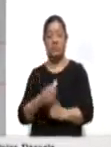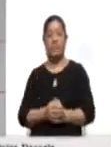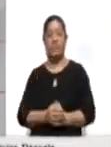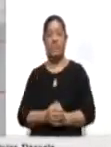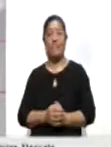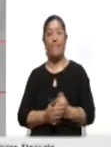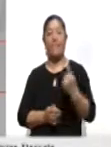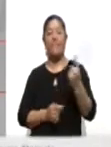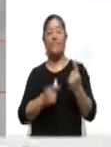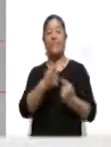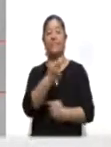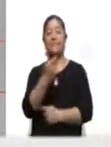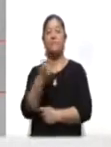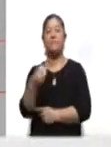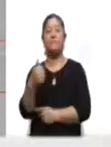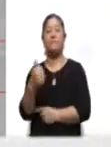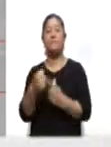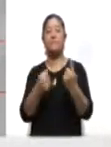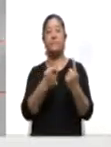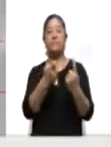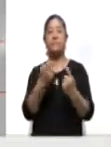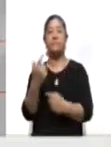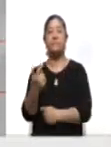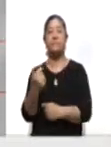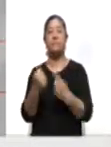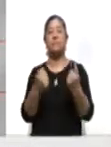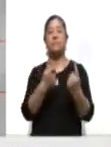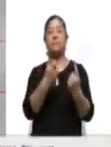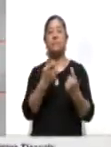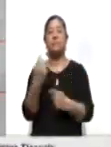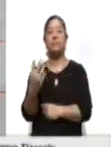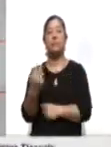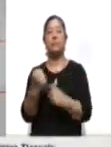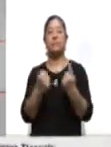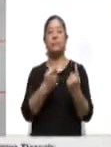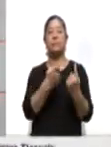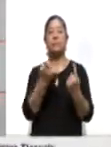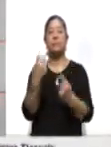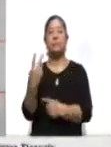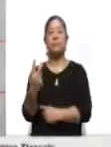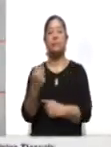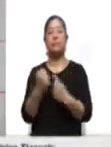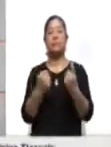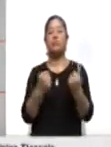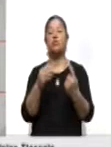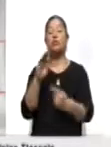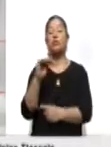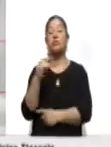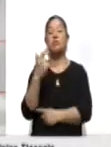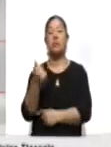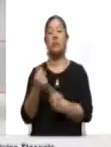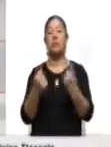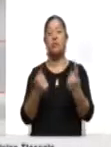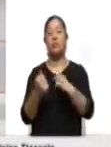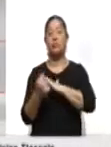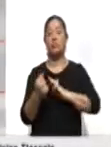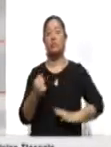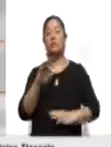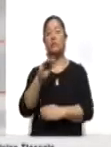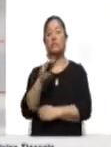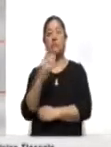130, Nanacamilpa 111, Terrenate 107, Tetlatlauca 104, Ayometla 102, Guayotlipan 97,